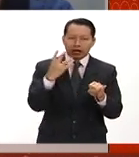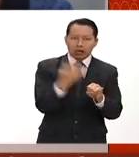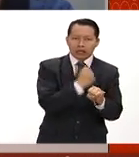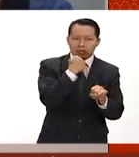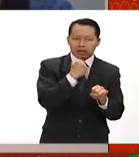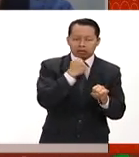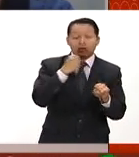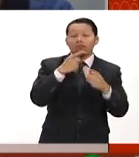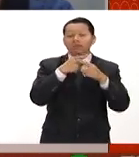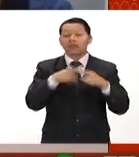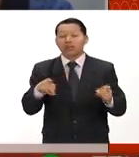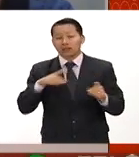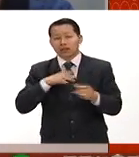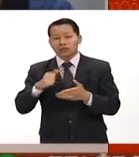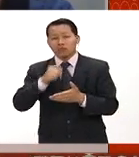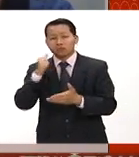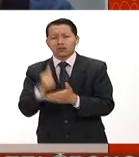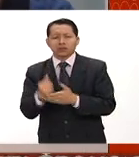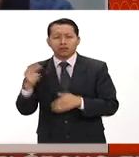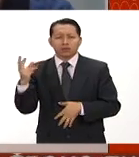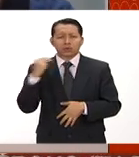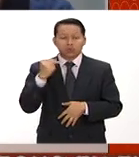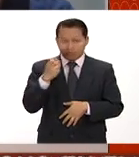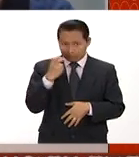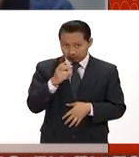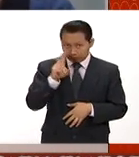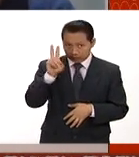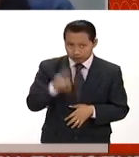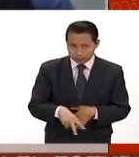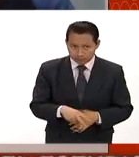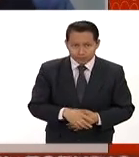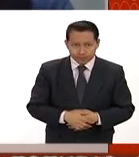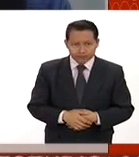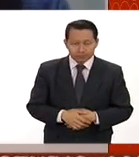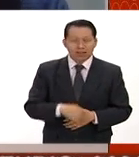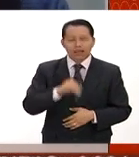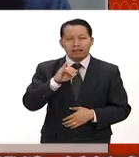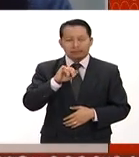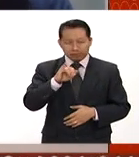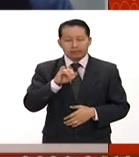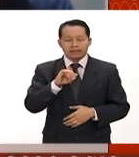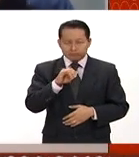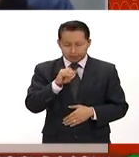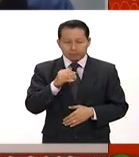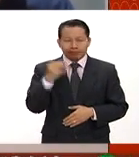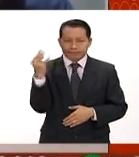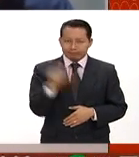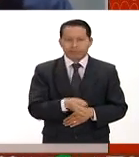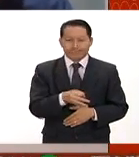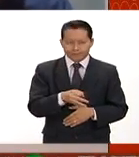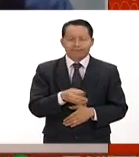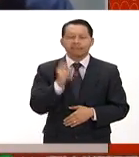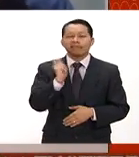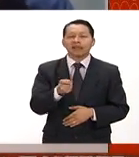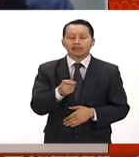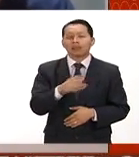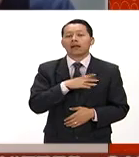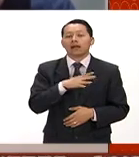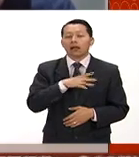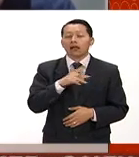no esa sí esa percepción esa información que se ha dado sí es correcto el no